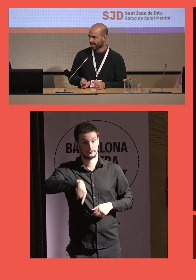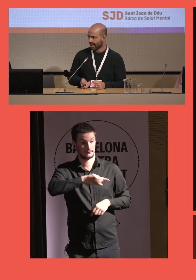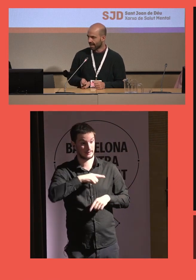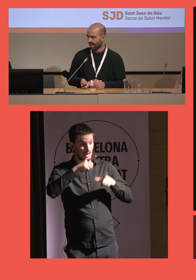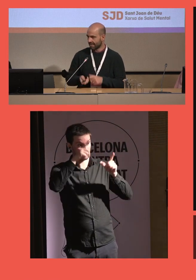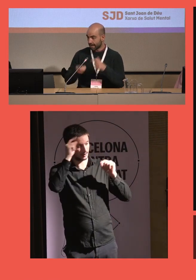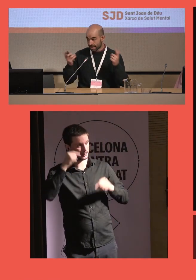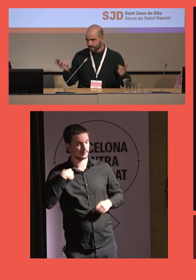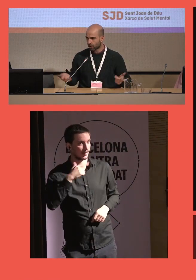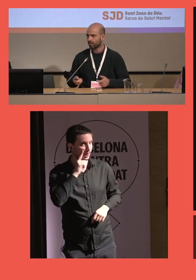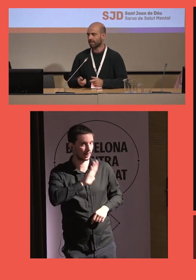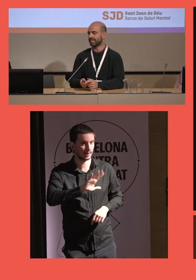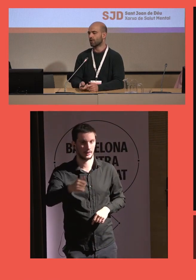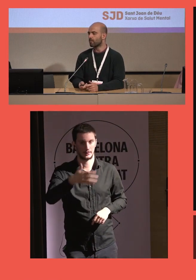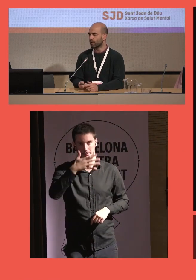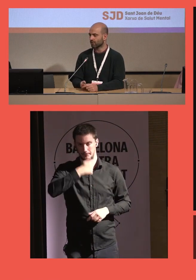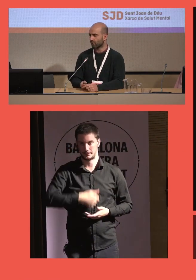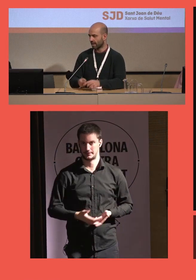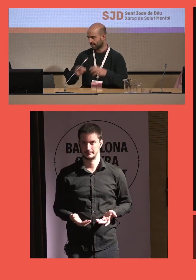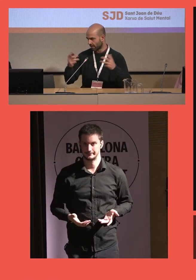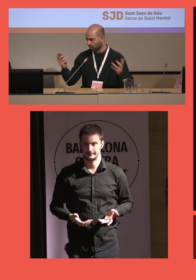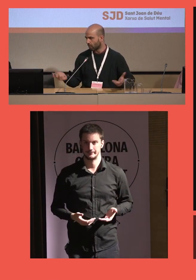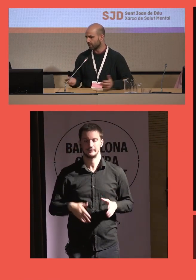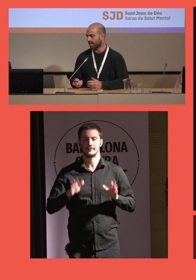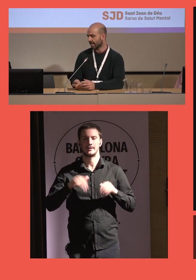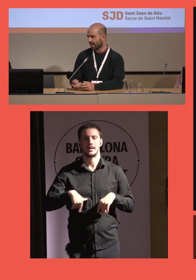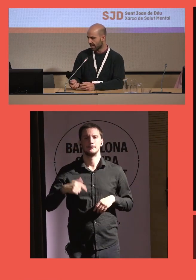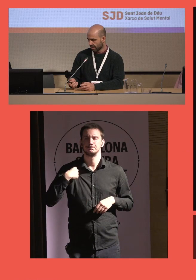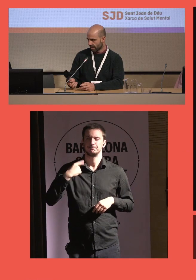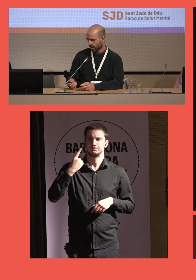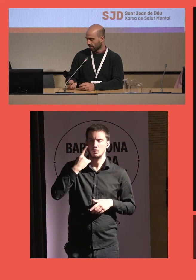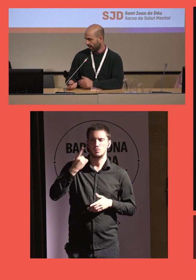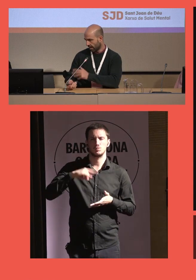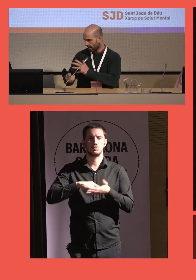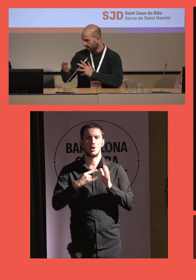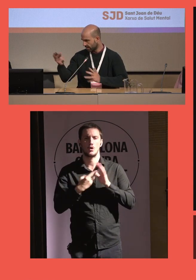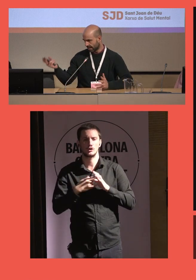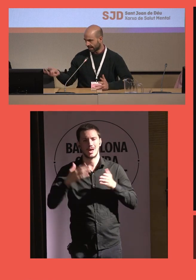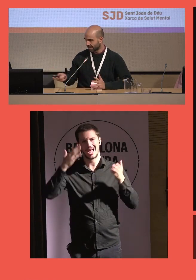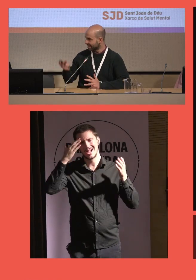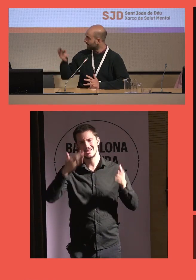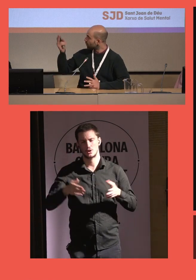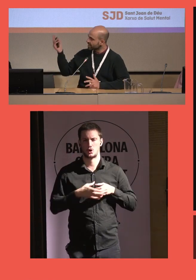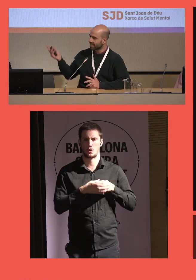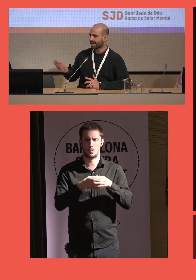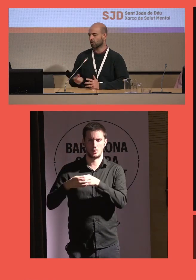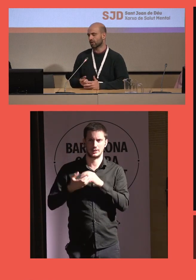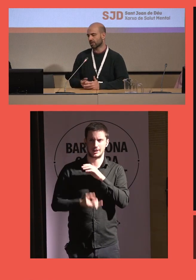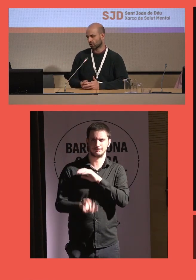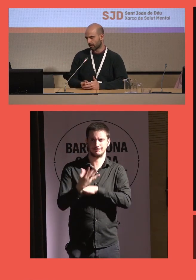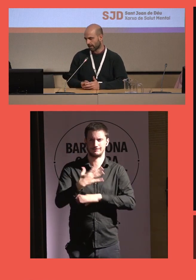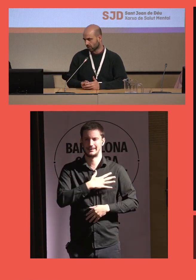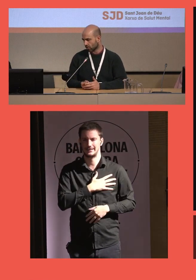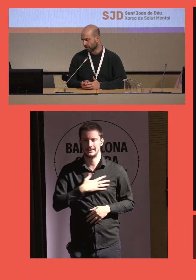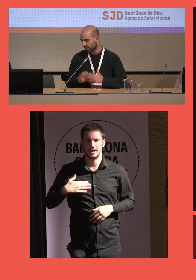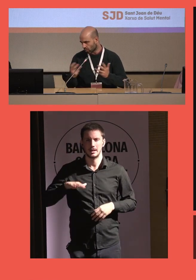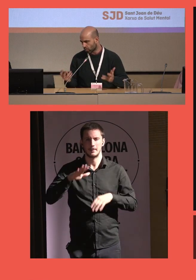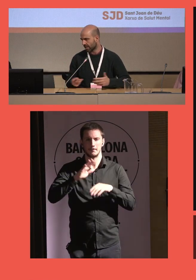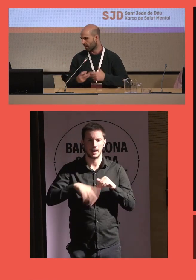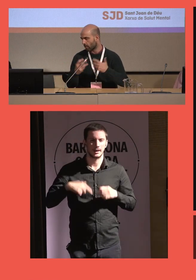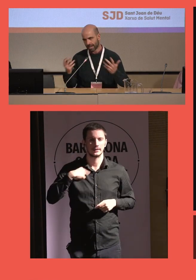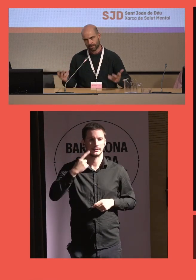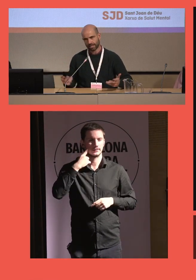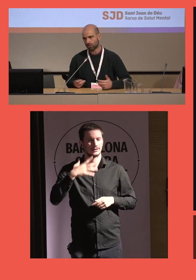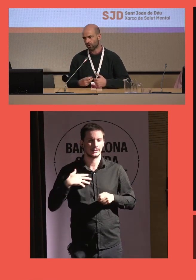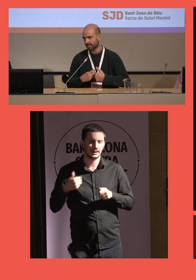Así que decidimos plantear un proyecto de atención comunitaria en el que intentamos integrar todos estos aspectos de